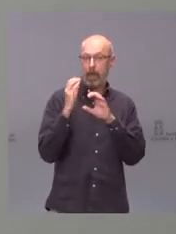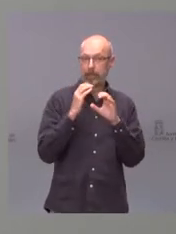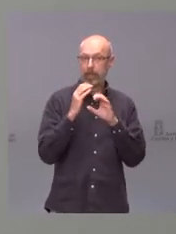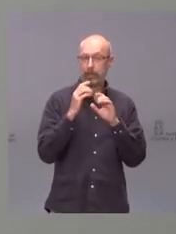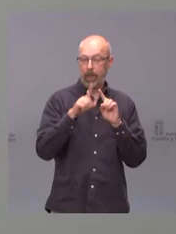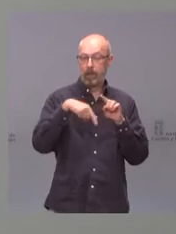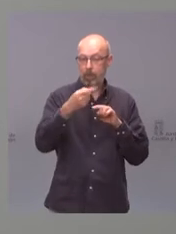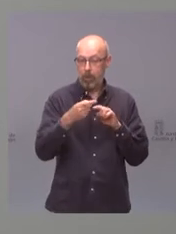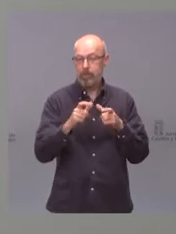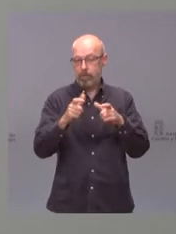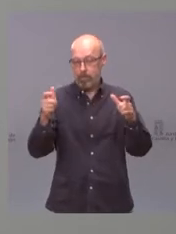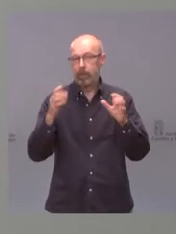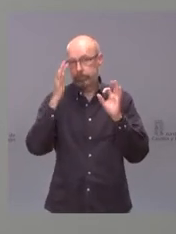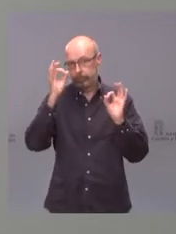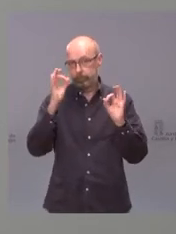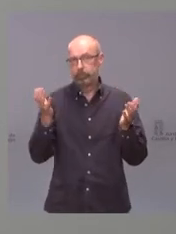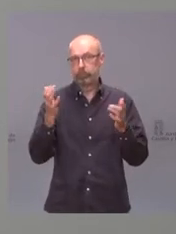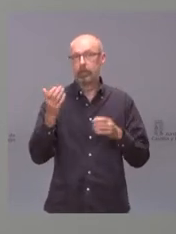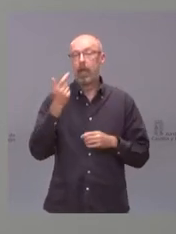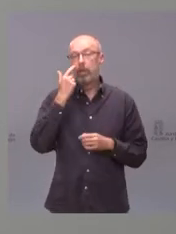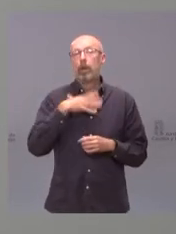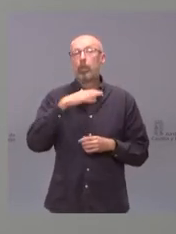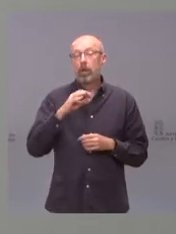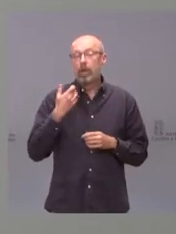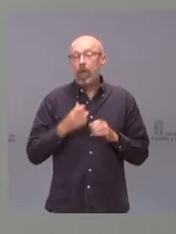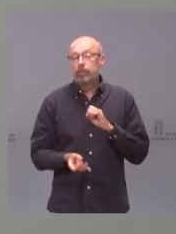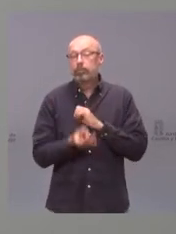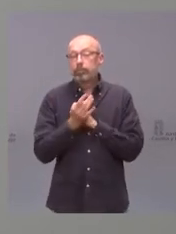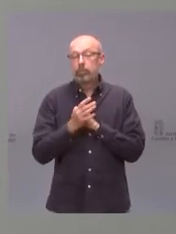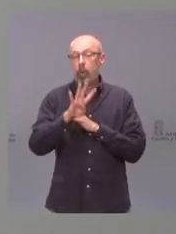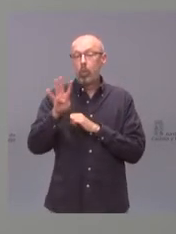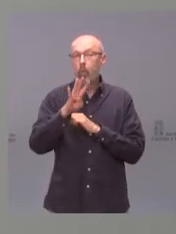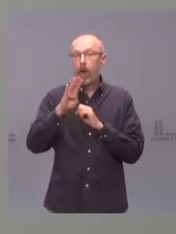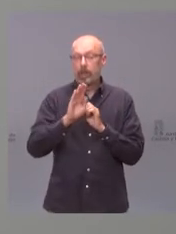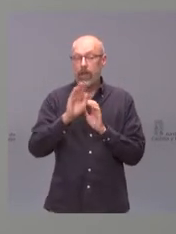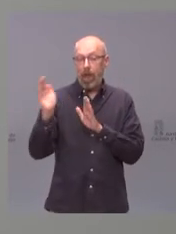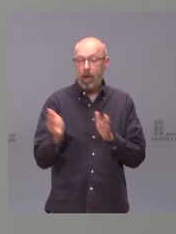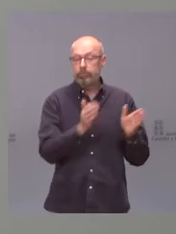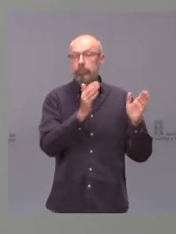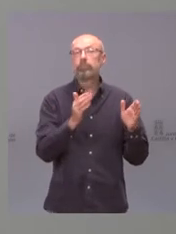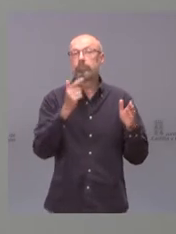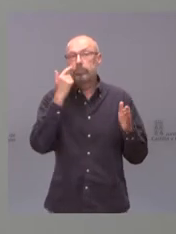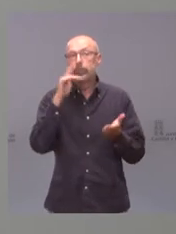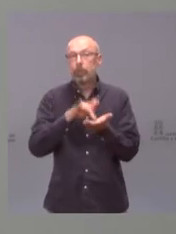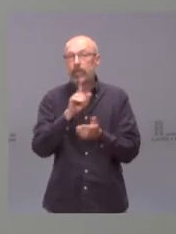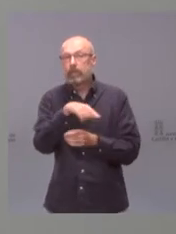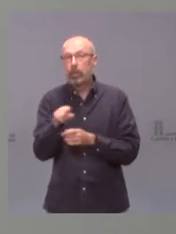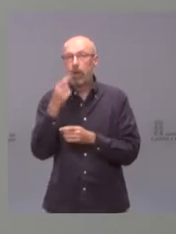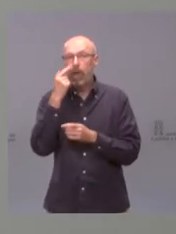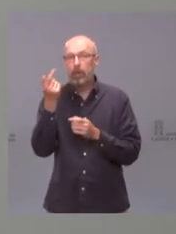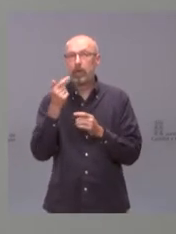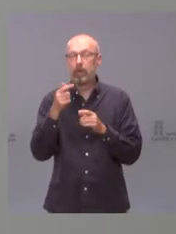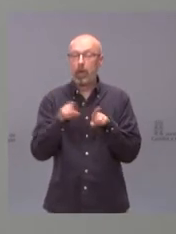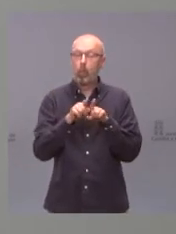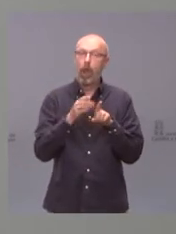si esta, que puede ser ya la cuarta ola, posee una magnitud similar a las olas anteriores. Esperamos y